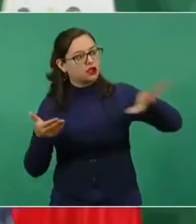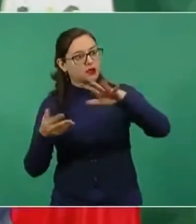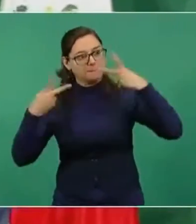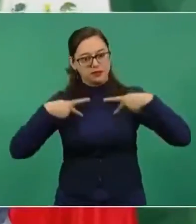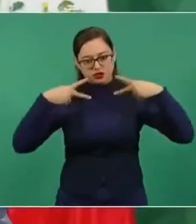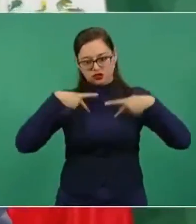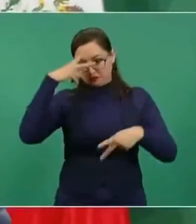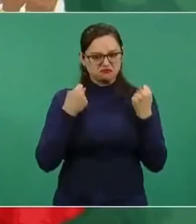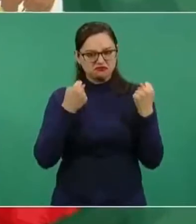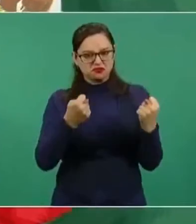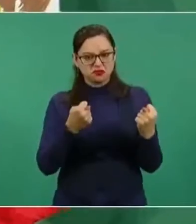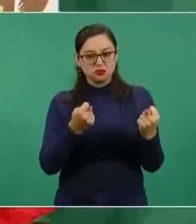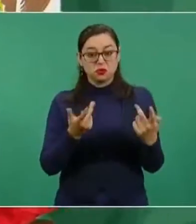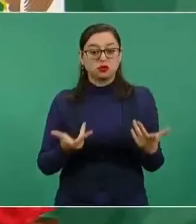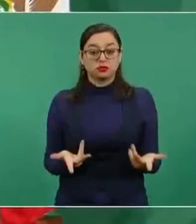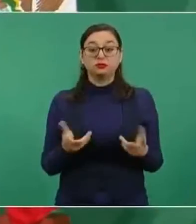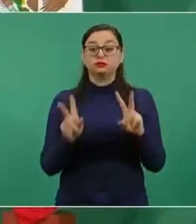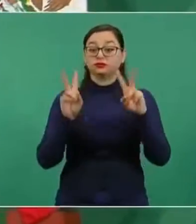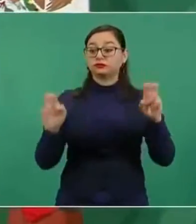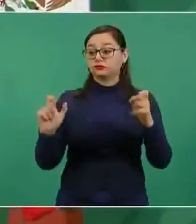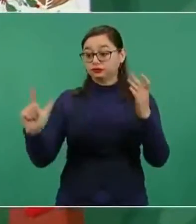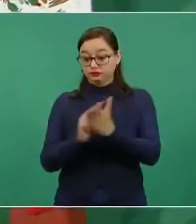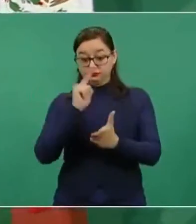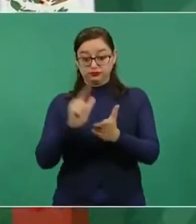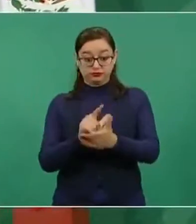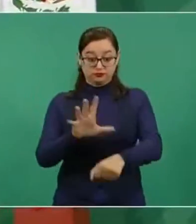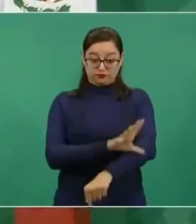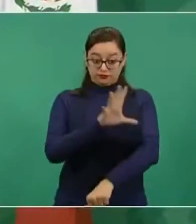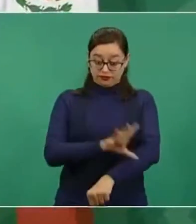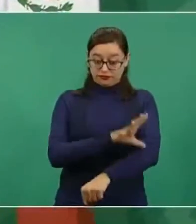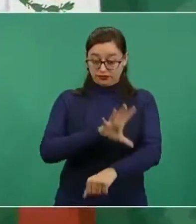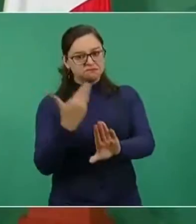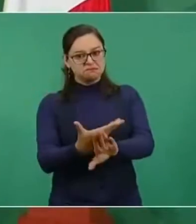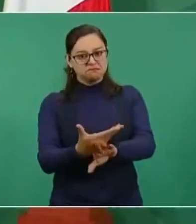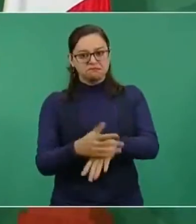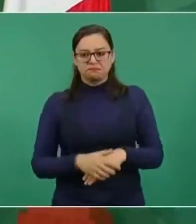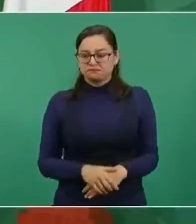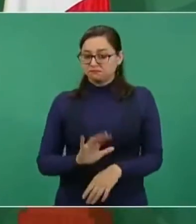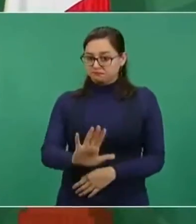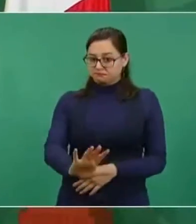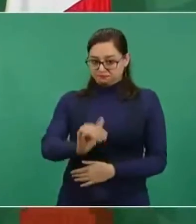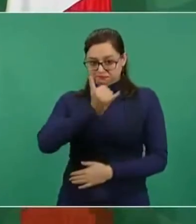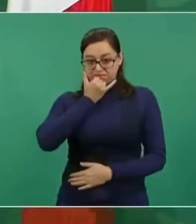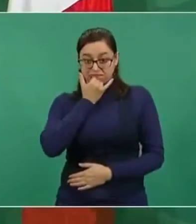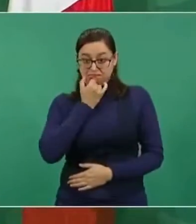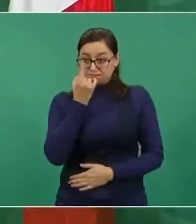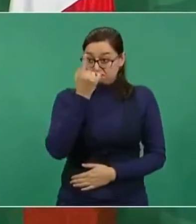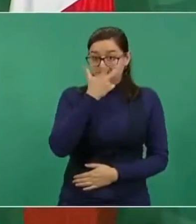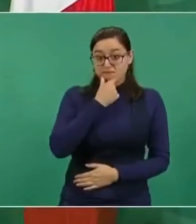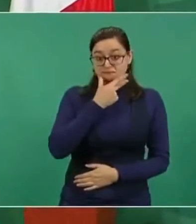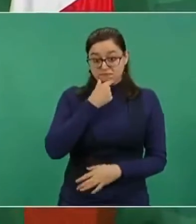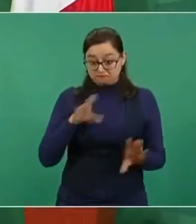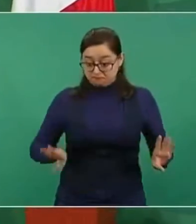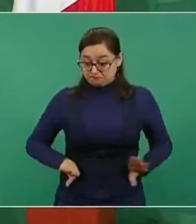la reforma eléctrica. Un nombre íntegro, honesto, con ética, con